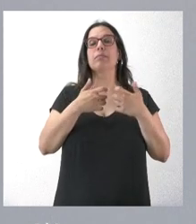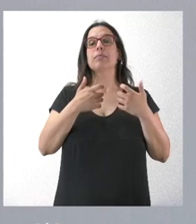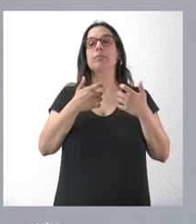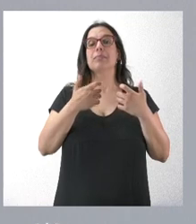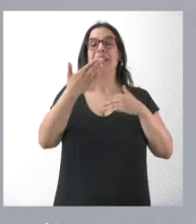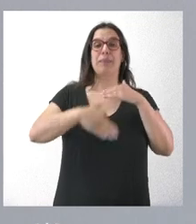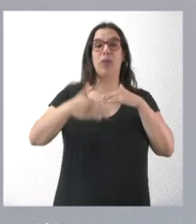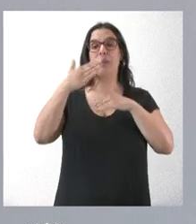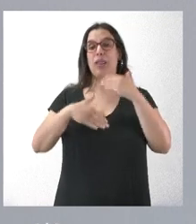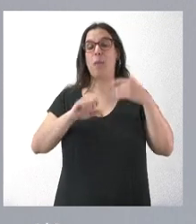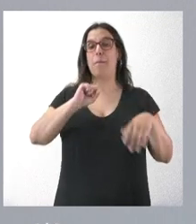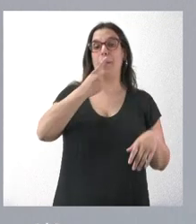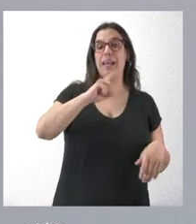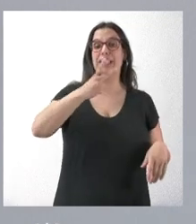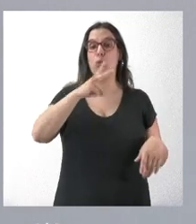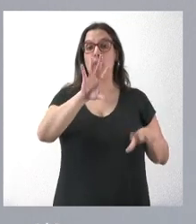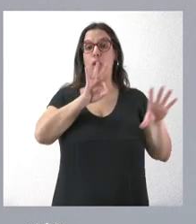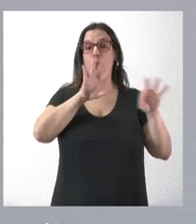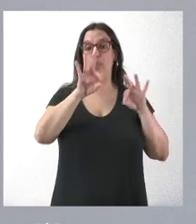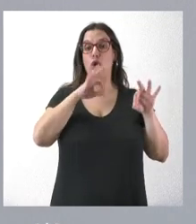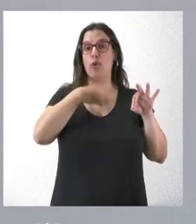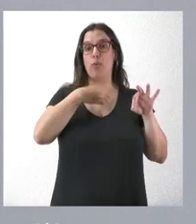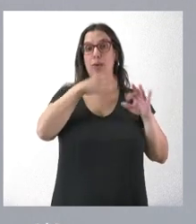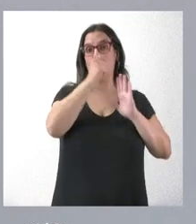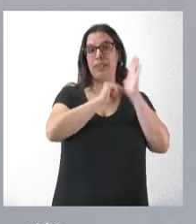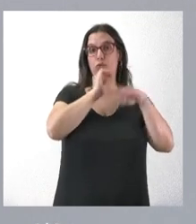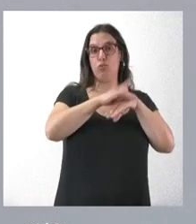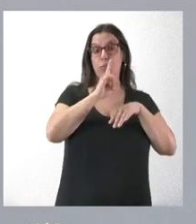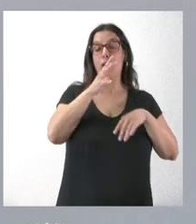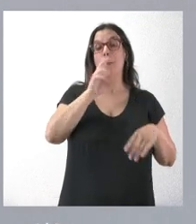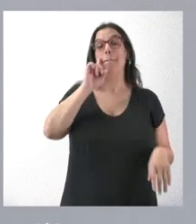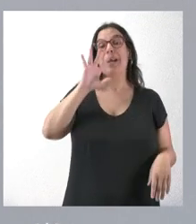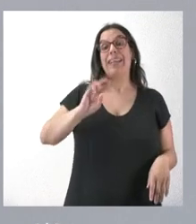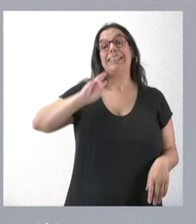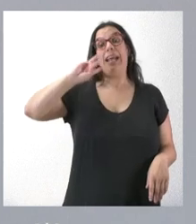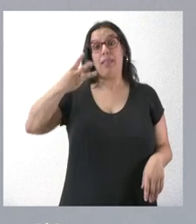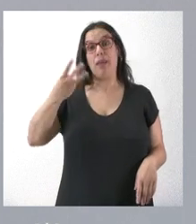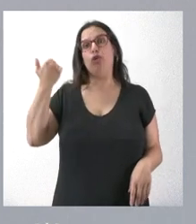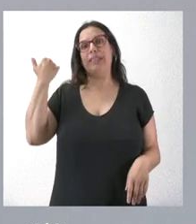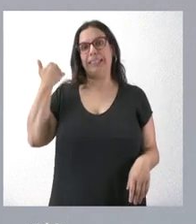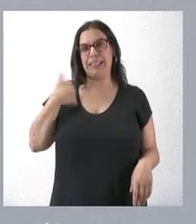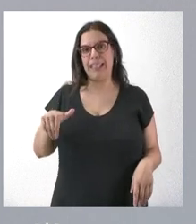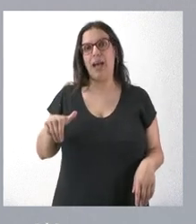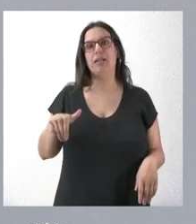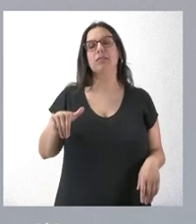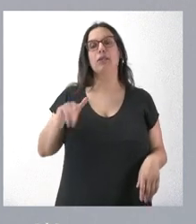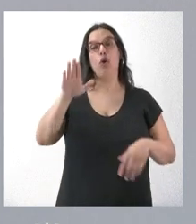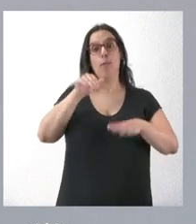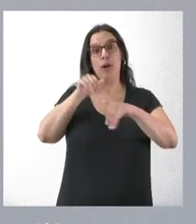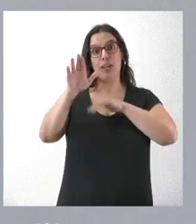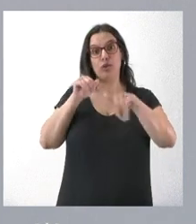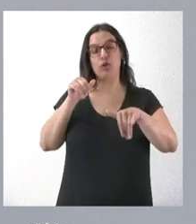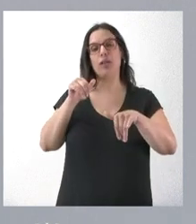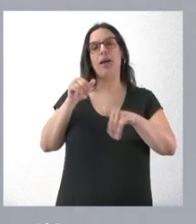limitación que esta propia convocatoria tenía y sí que parece que en esta tercera iniciativa y convocatoria que se ha